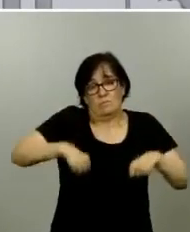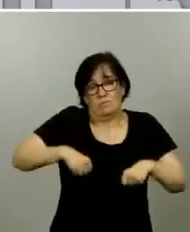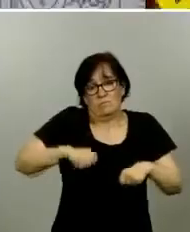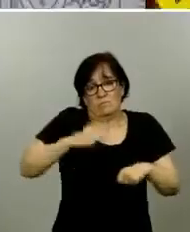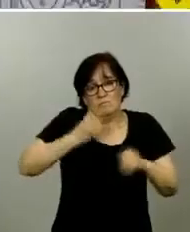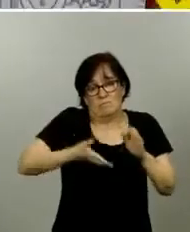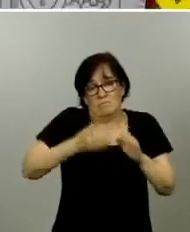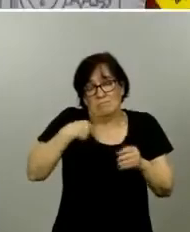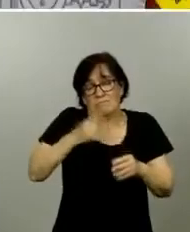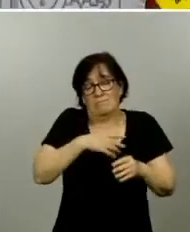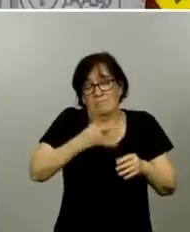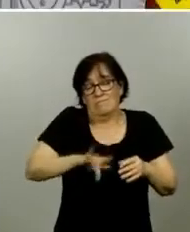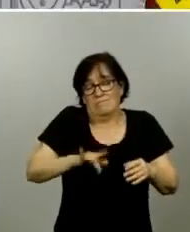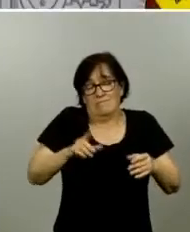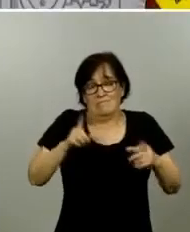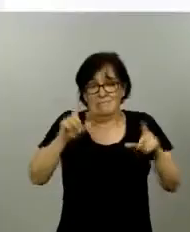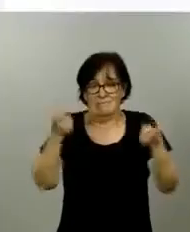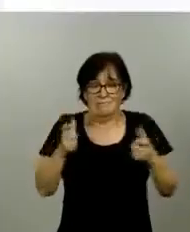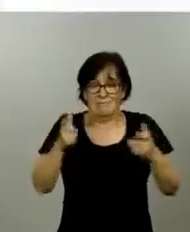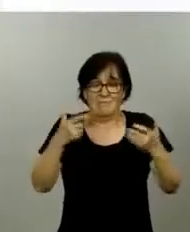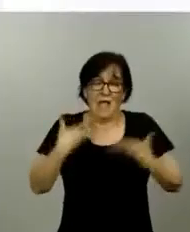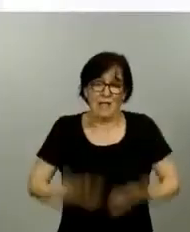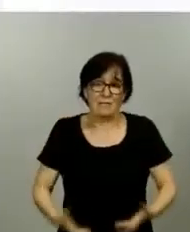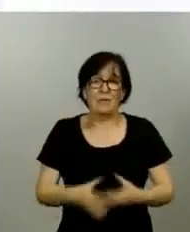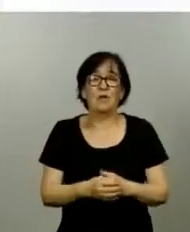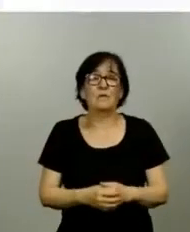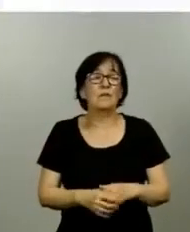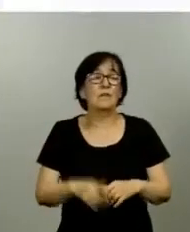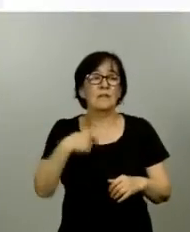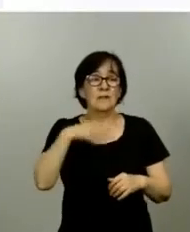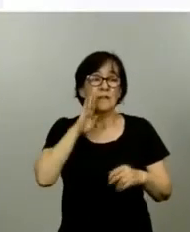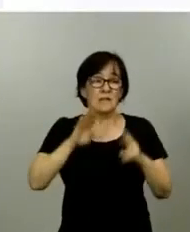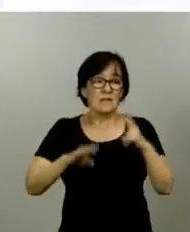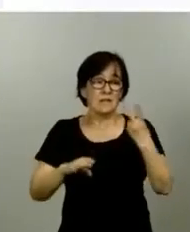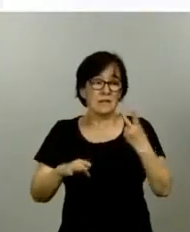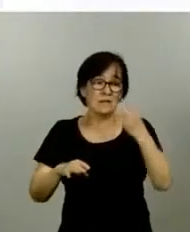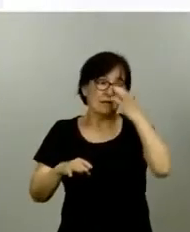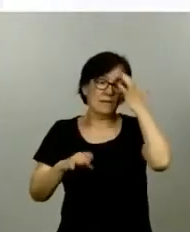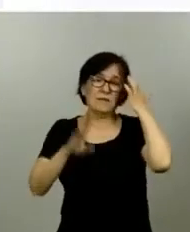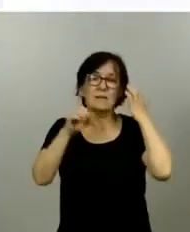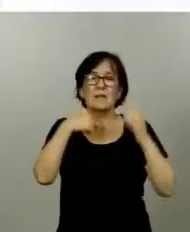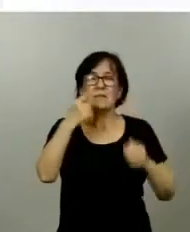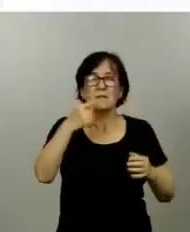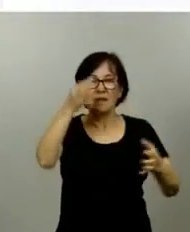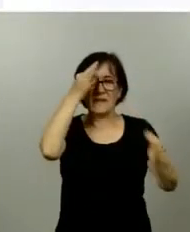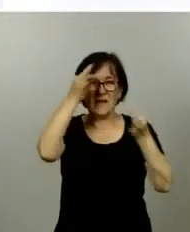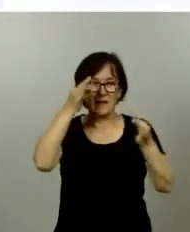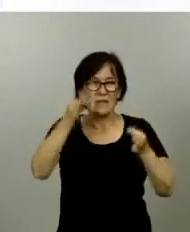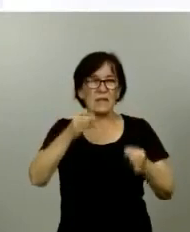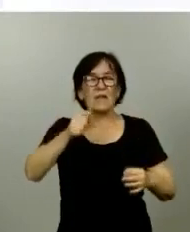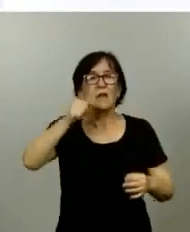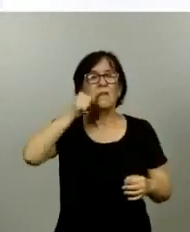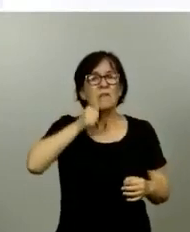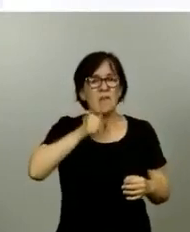Doctor Simón. Sí. Bueno, antes de pasar a la pregunta déjenme añadir algún detalle sobre lo de Ceuta porque yo creo que es una situación muy